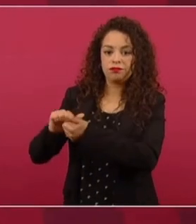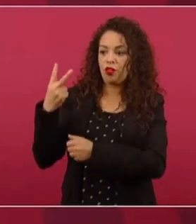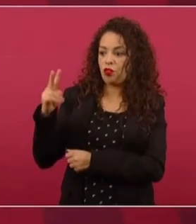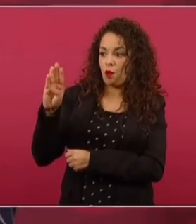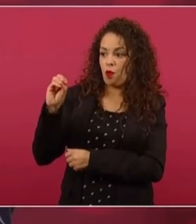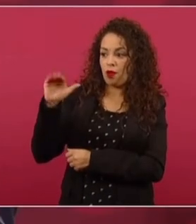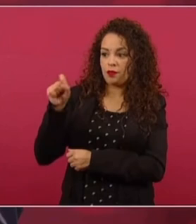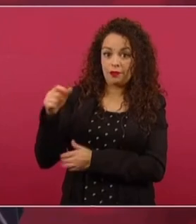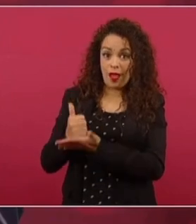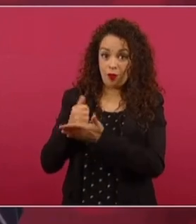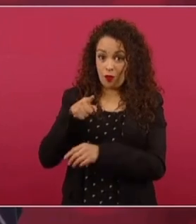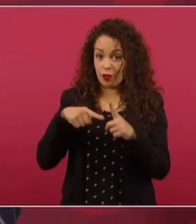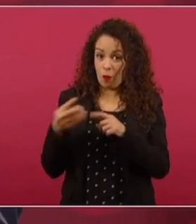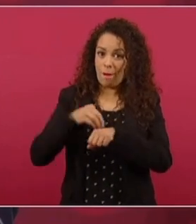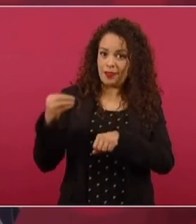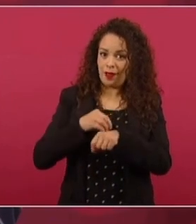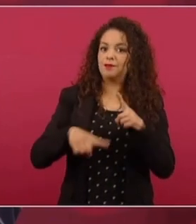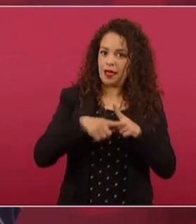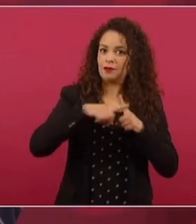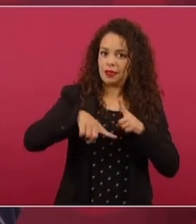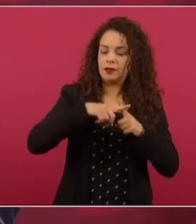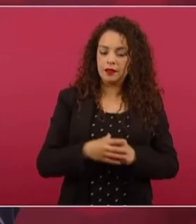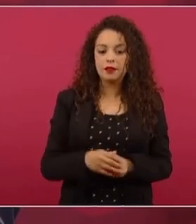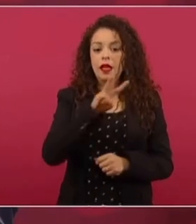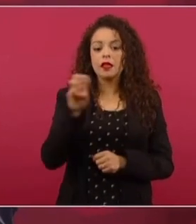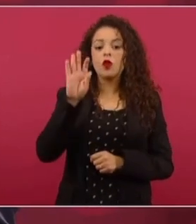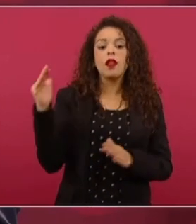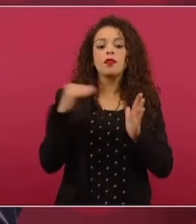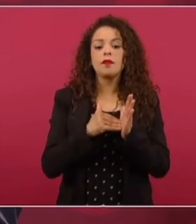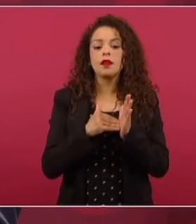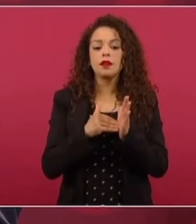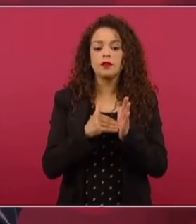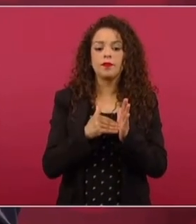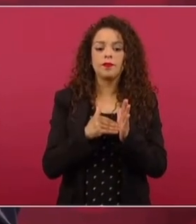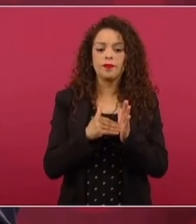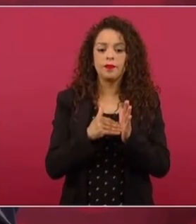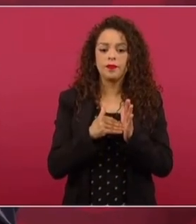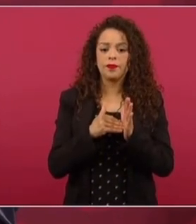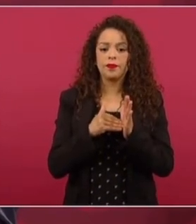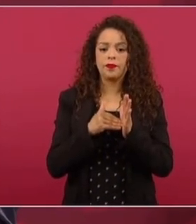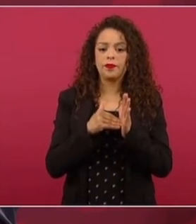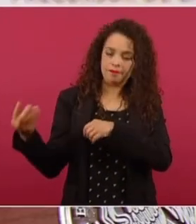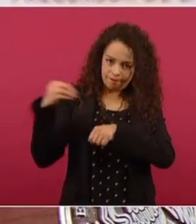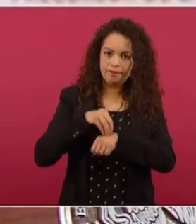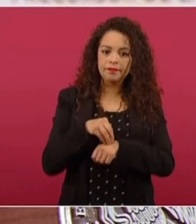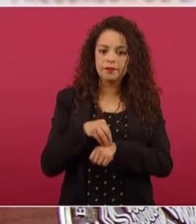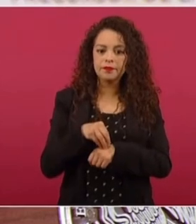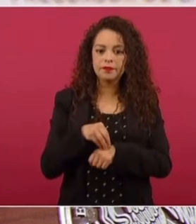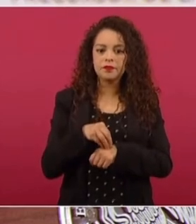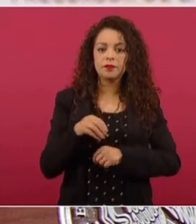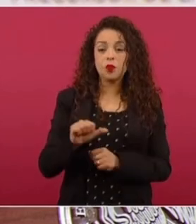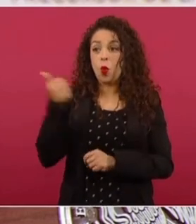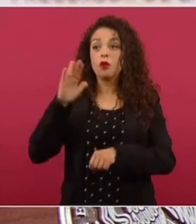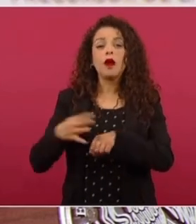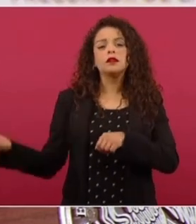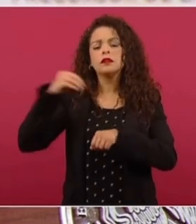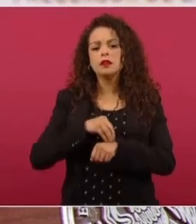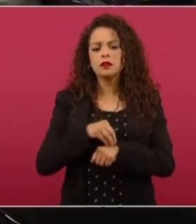Ayúdenme ya a irlo sumando. Más 340 mil de DIRPAR. Más dos